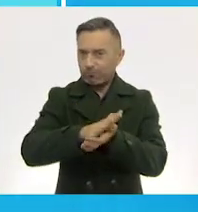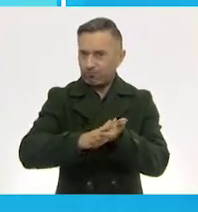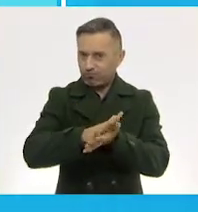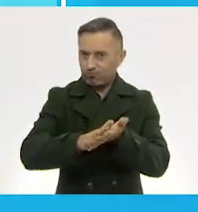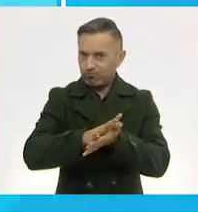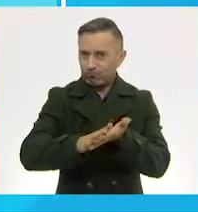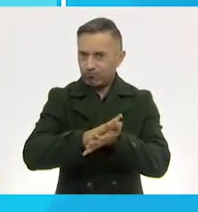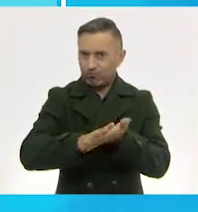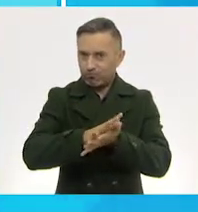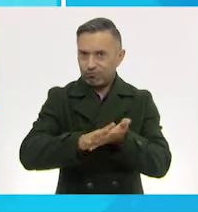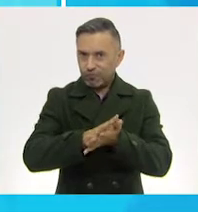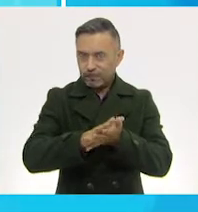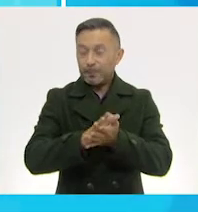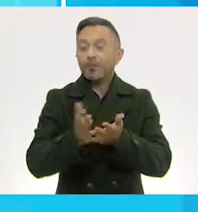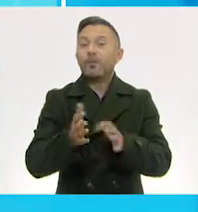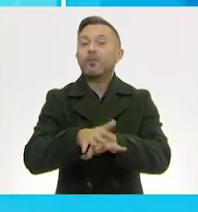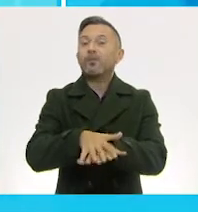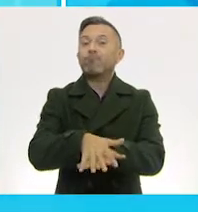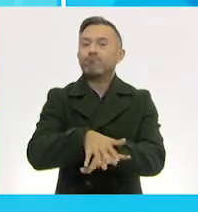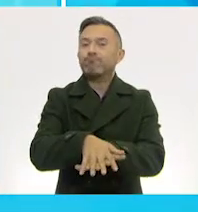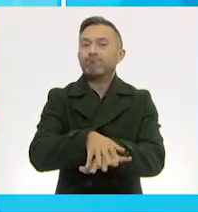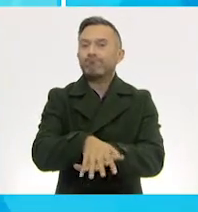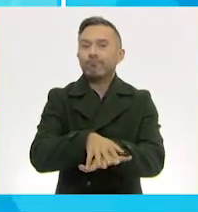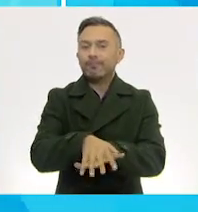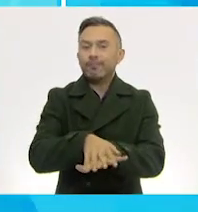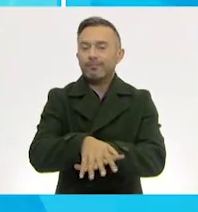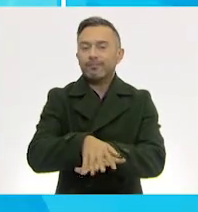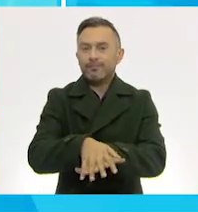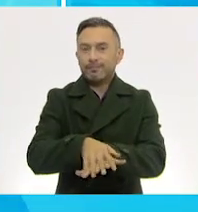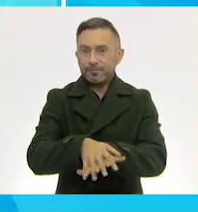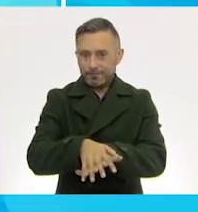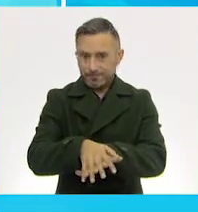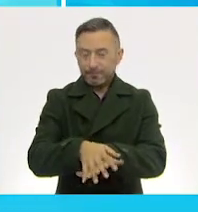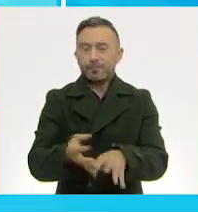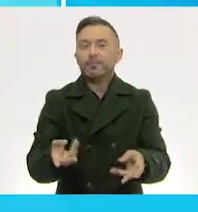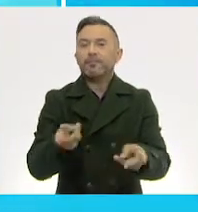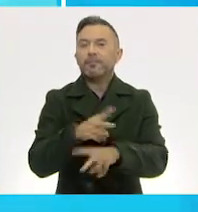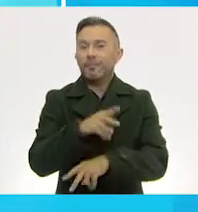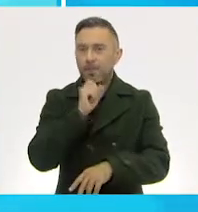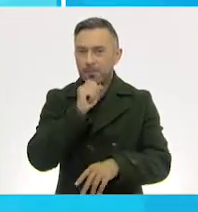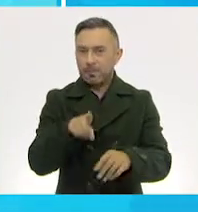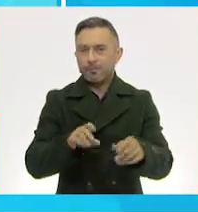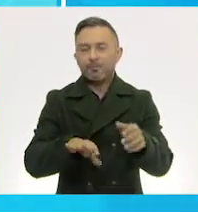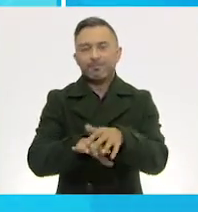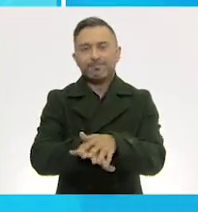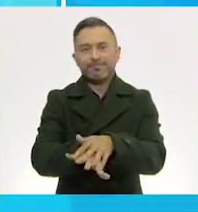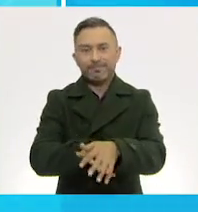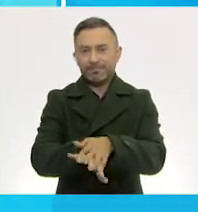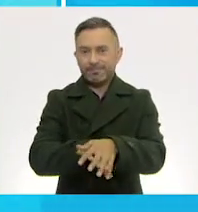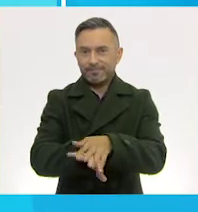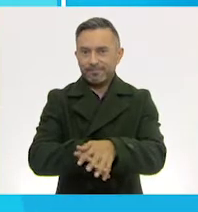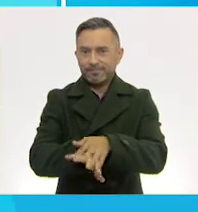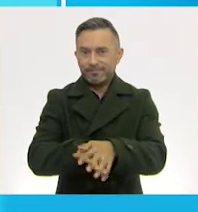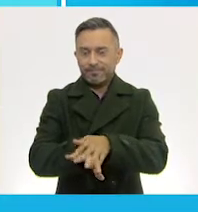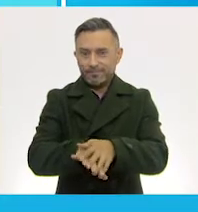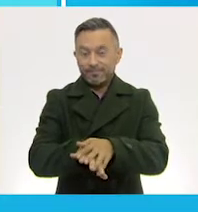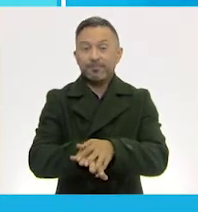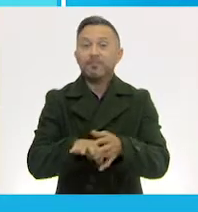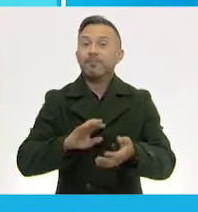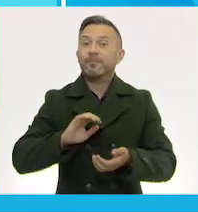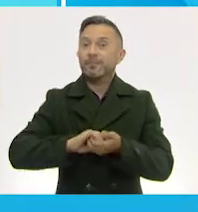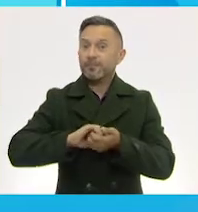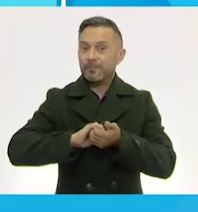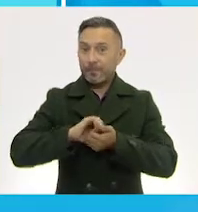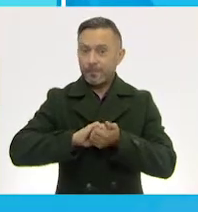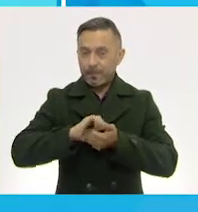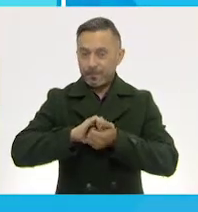una con la otra. Ahora, frota la palma de una de tus manos contra el dorso de la otra entrelazando los dedos. Repite lo mismo